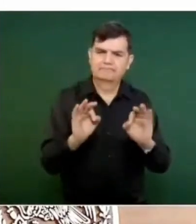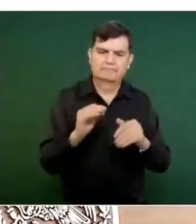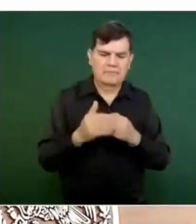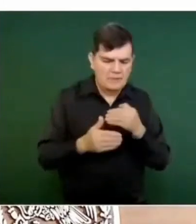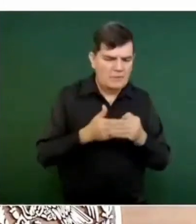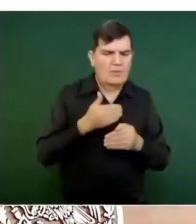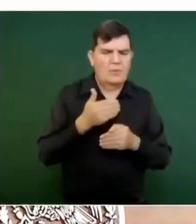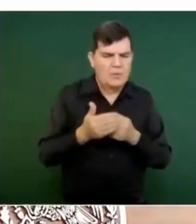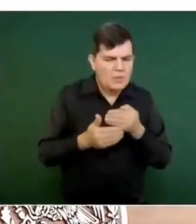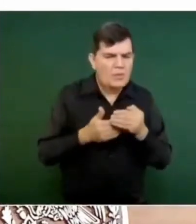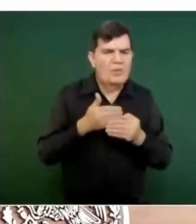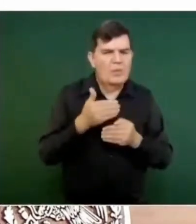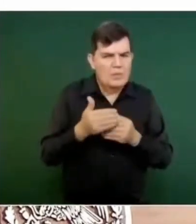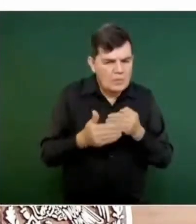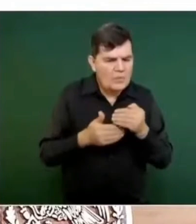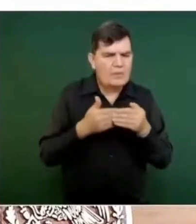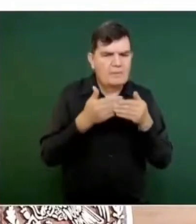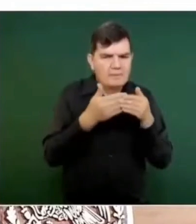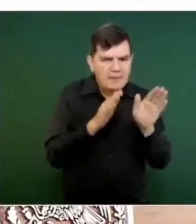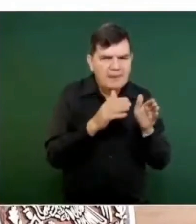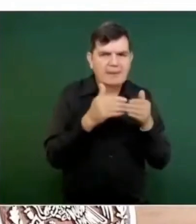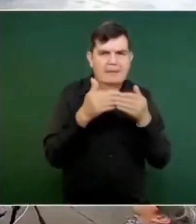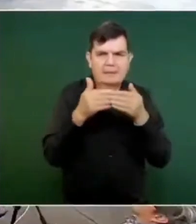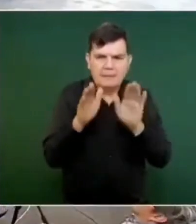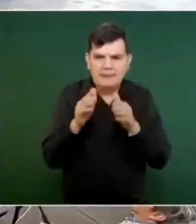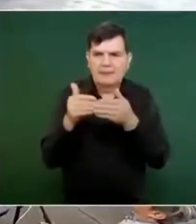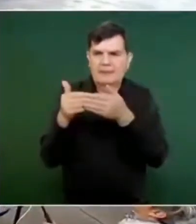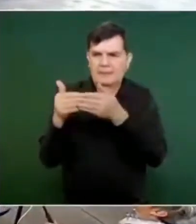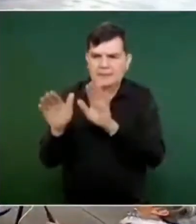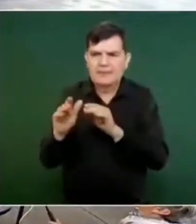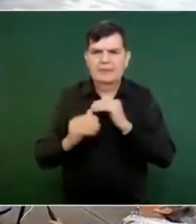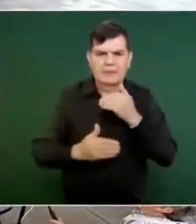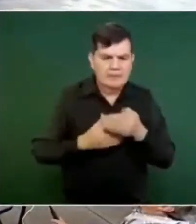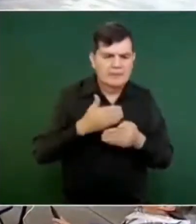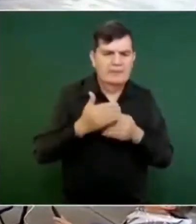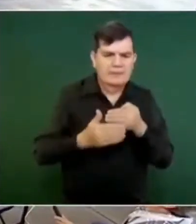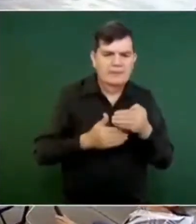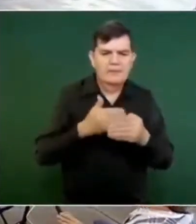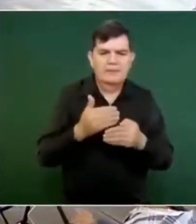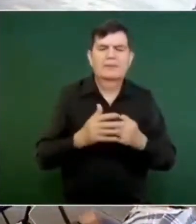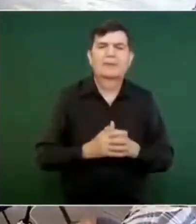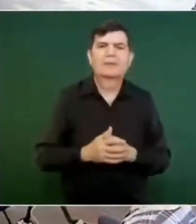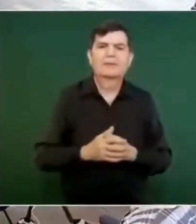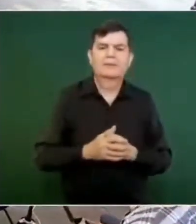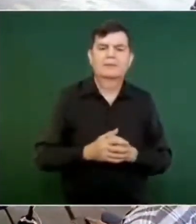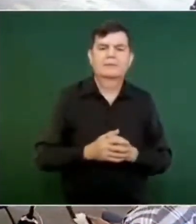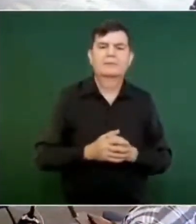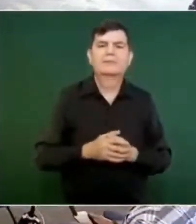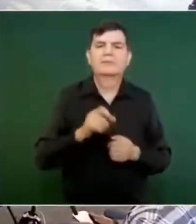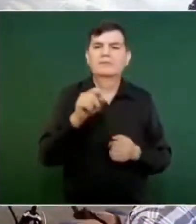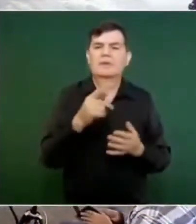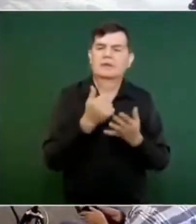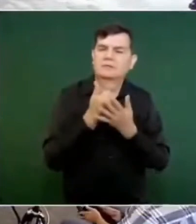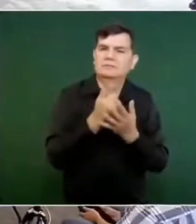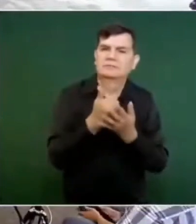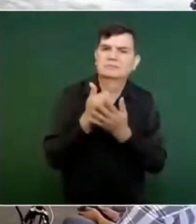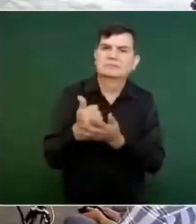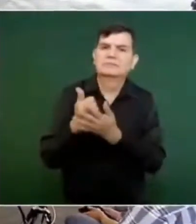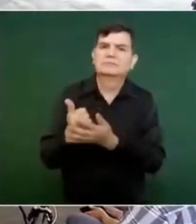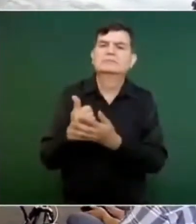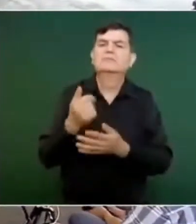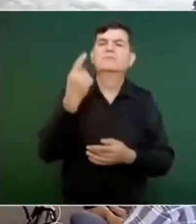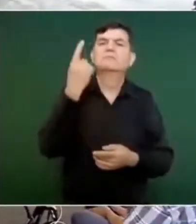cada vez más. También estamos ayudando para que